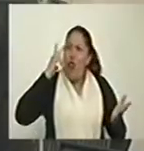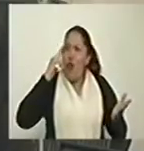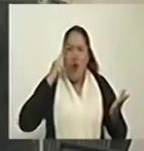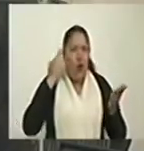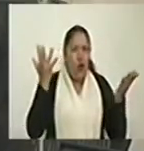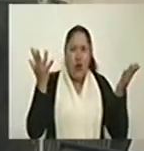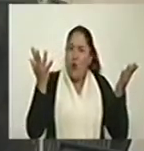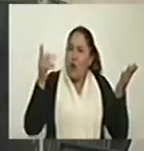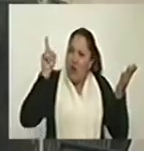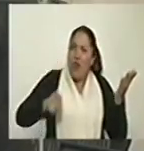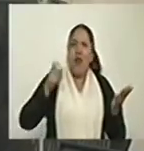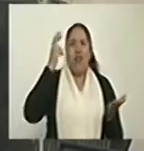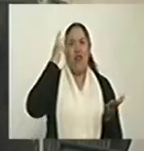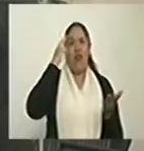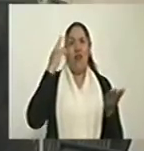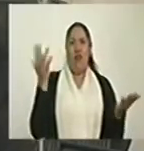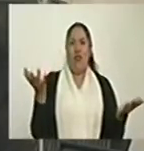las cosas.